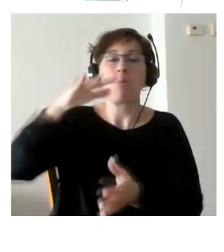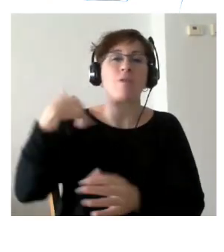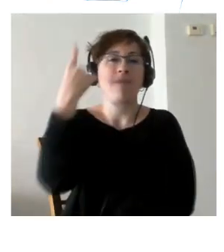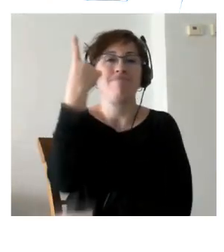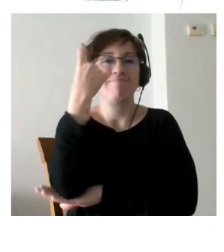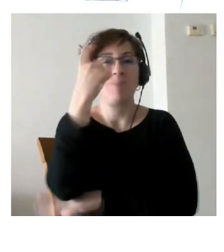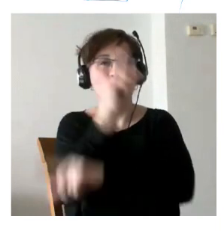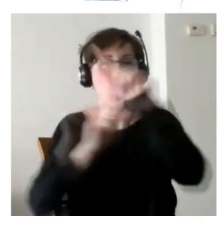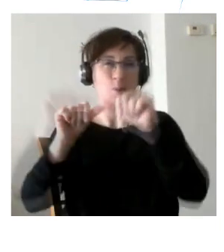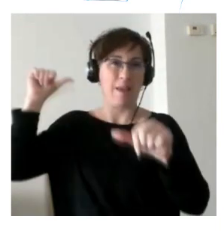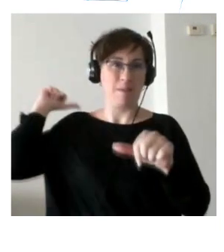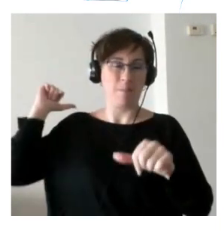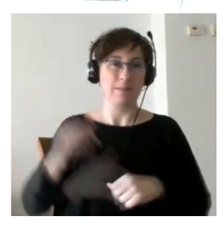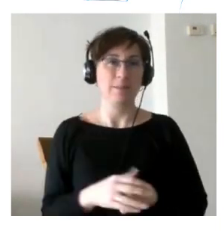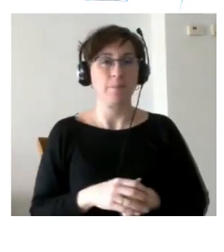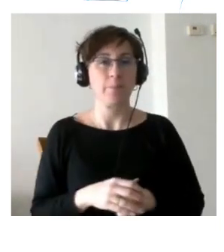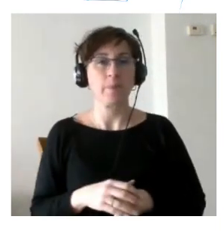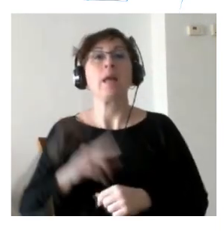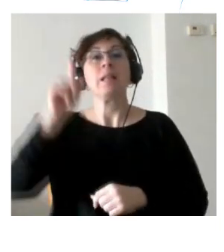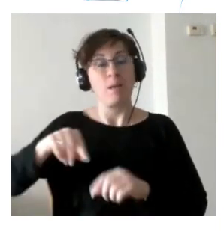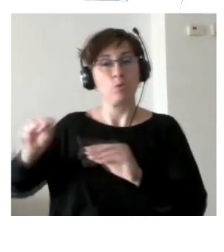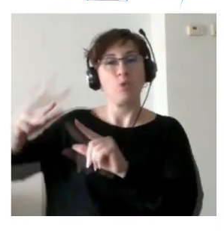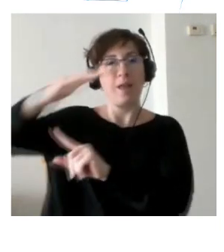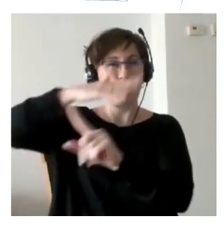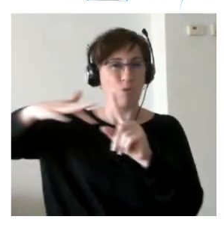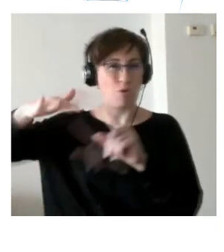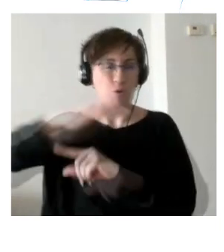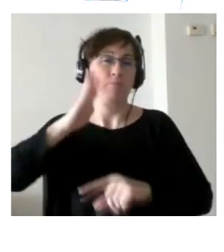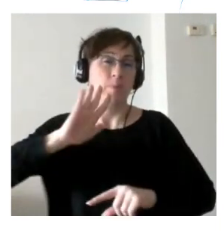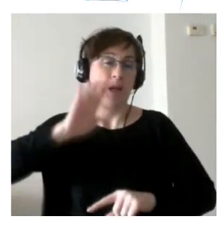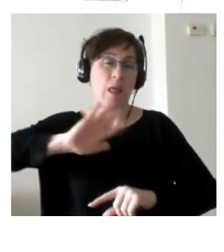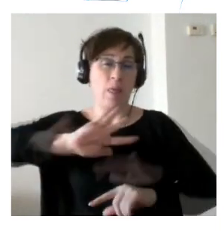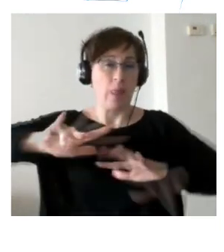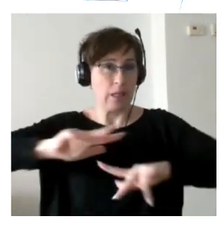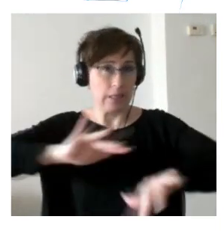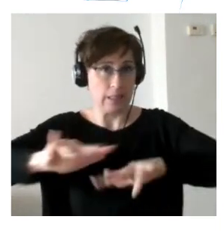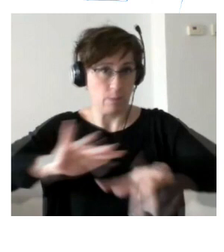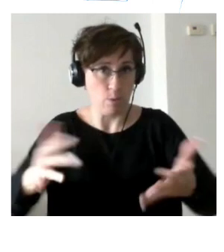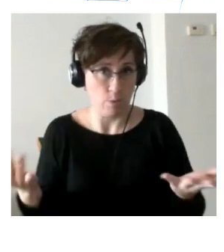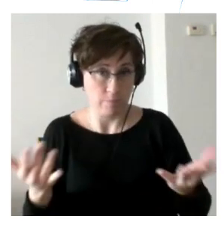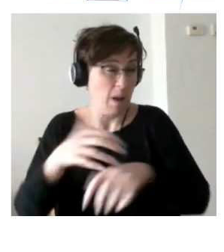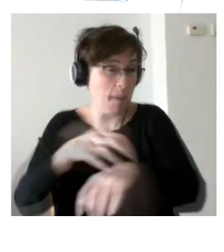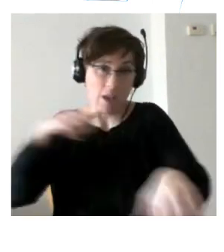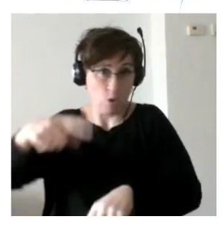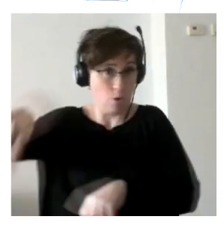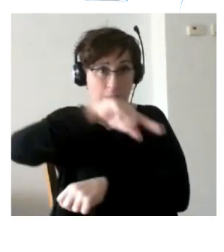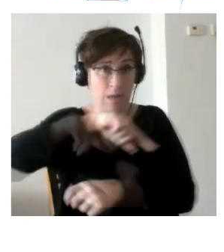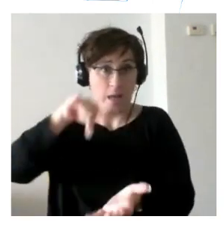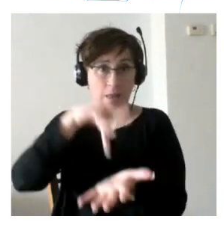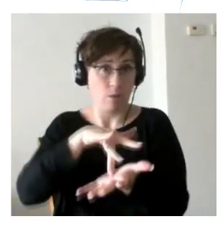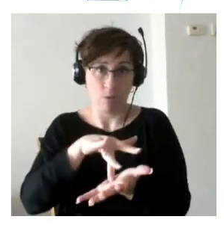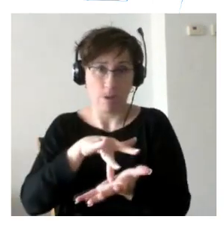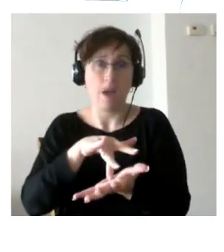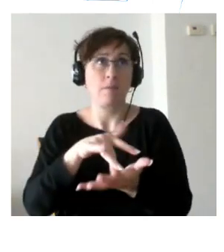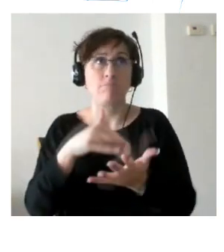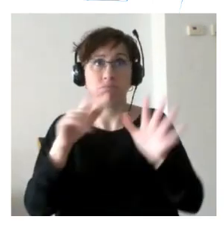el entorno delictivo en el que están algunas de las personas es decir la mayoría de ellas una parte significativa